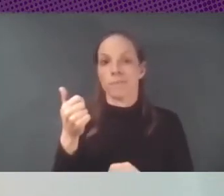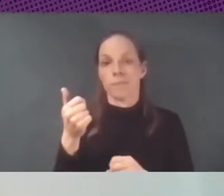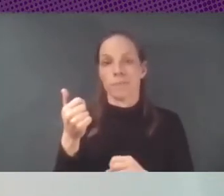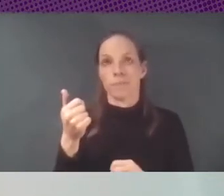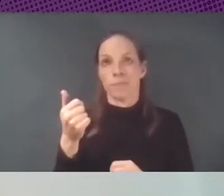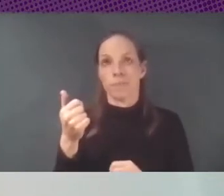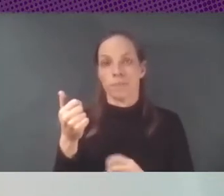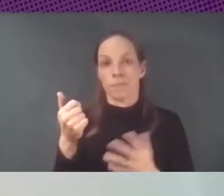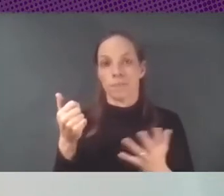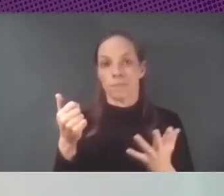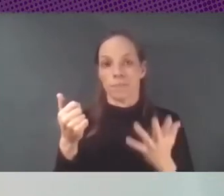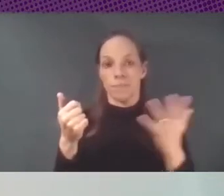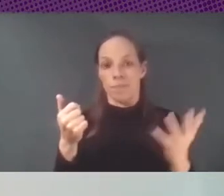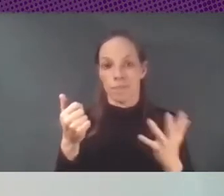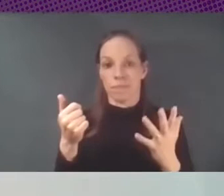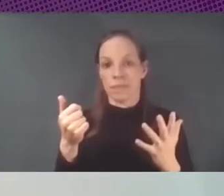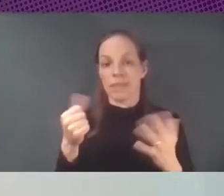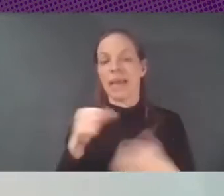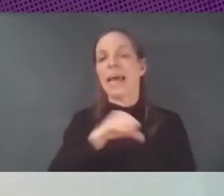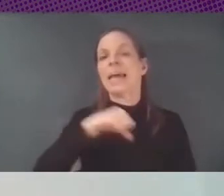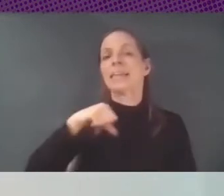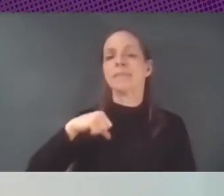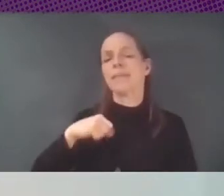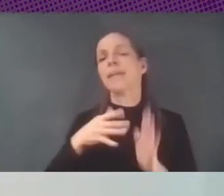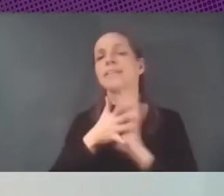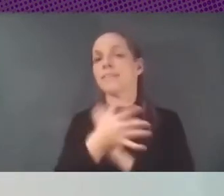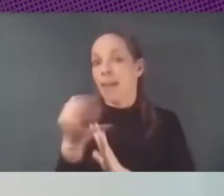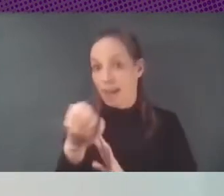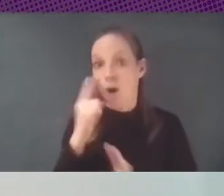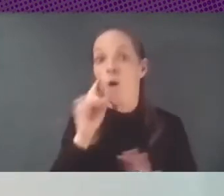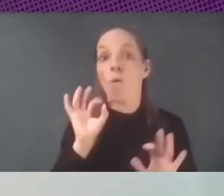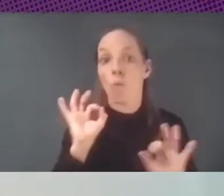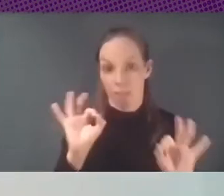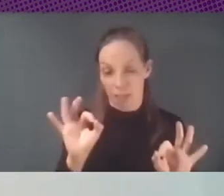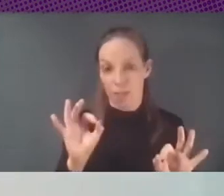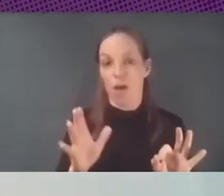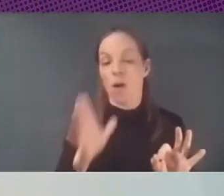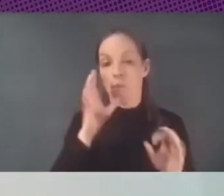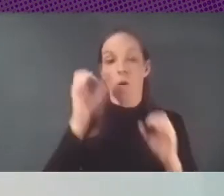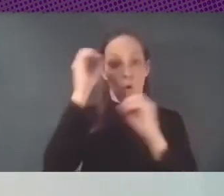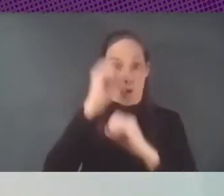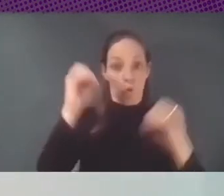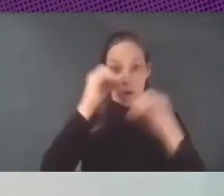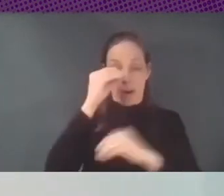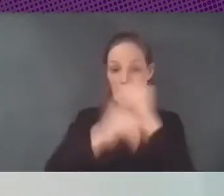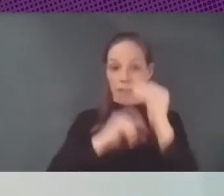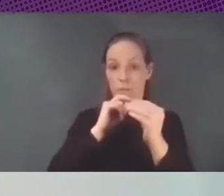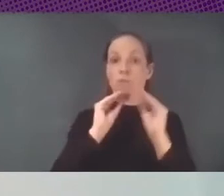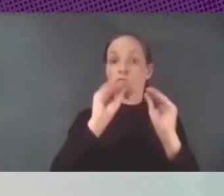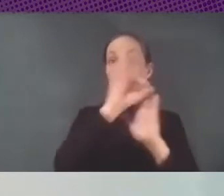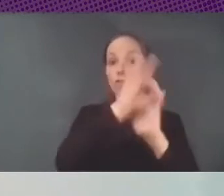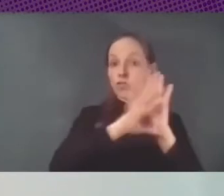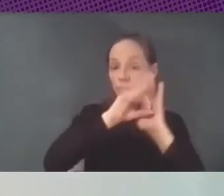y de qué significa la independencia porque al final Google libera muchos componentes de su software de